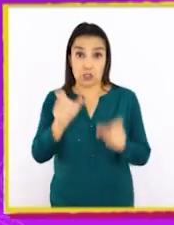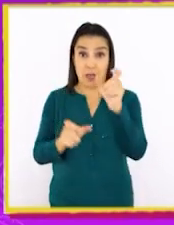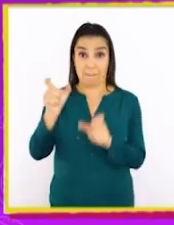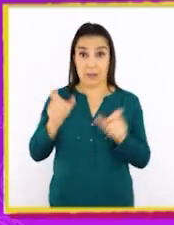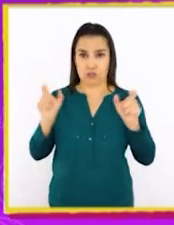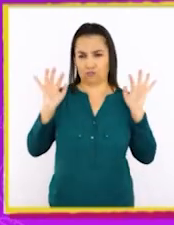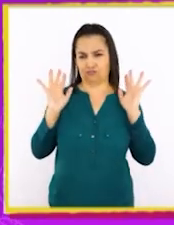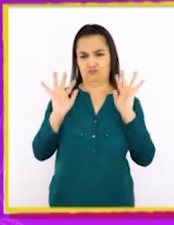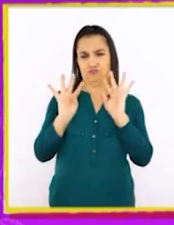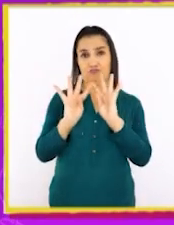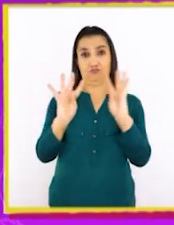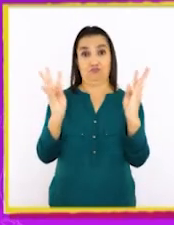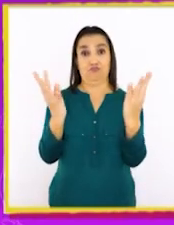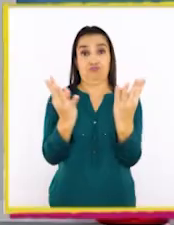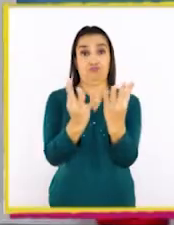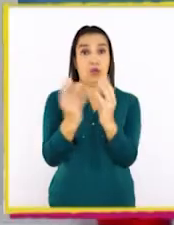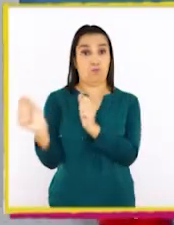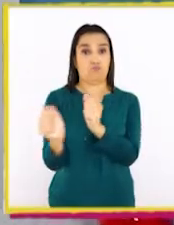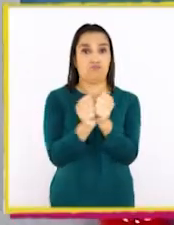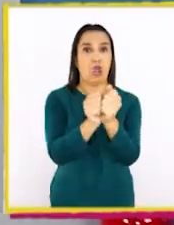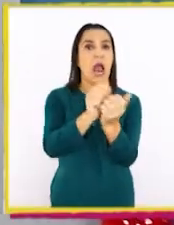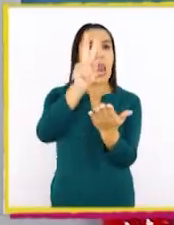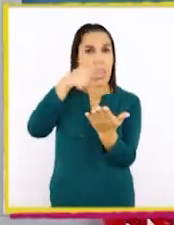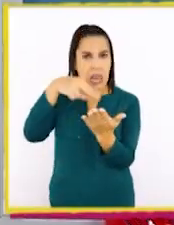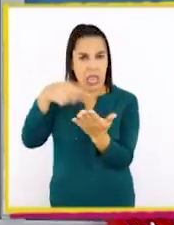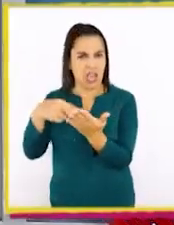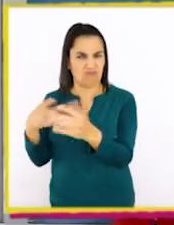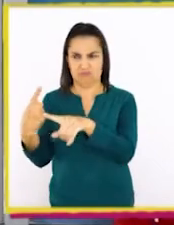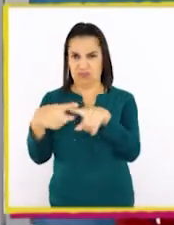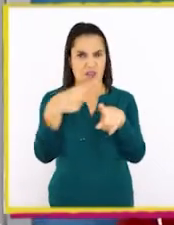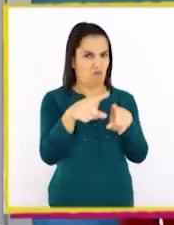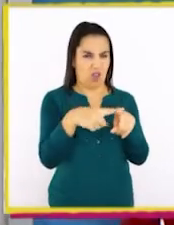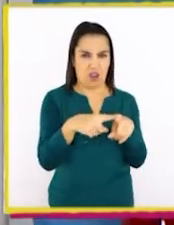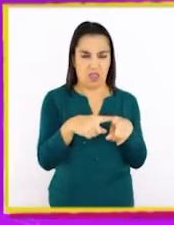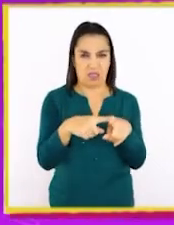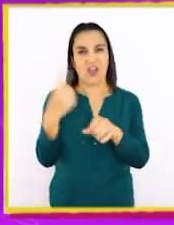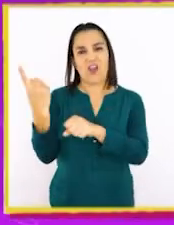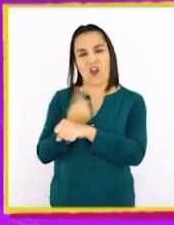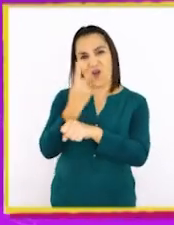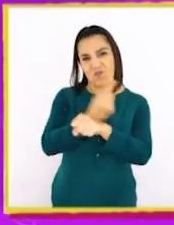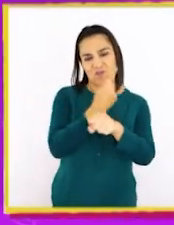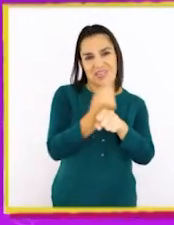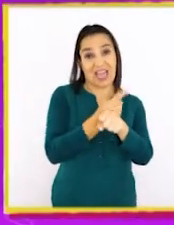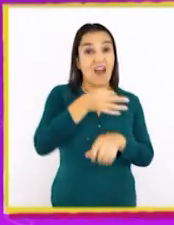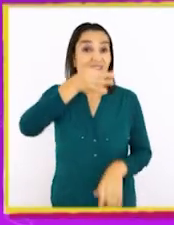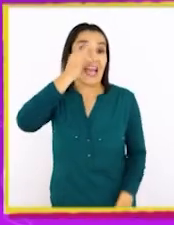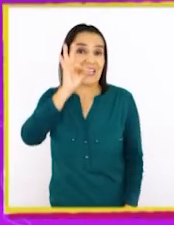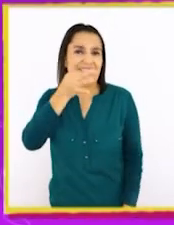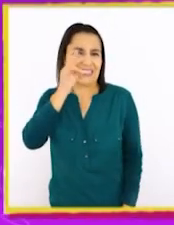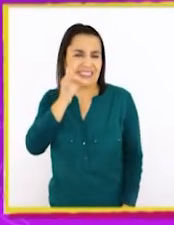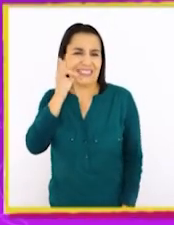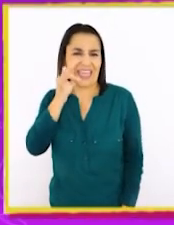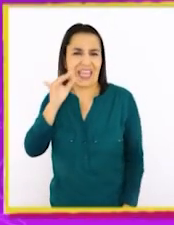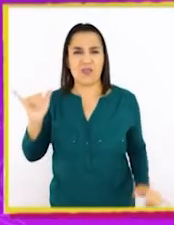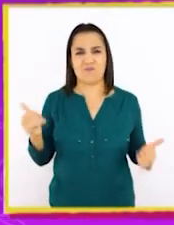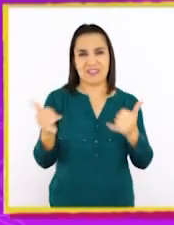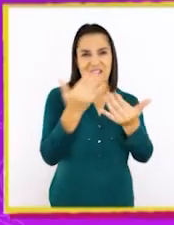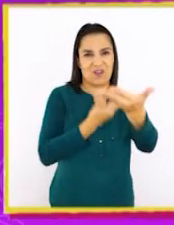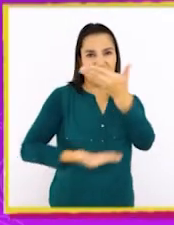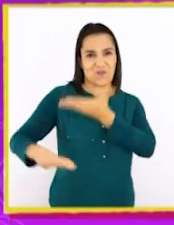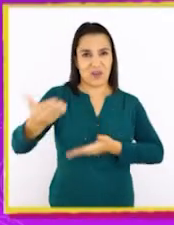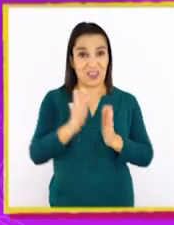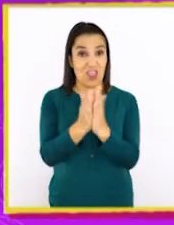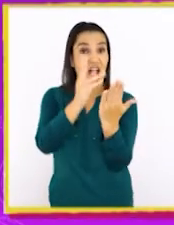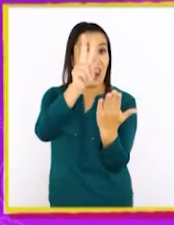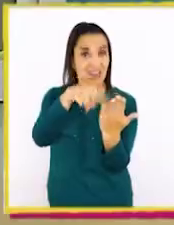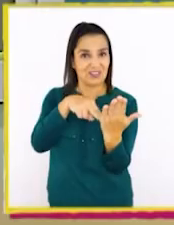gente se juntaba a leer? Leían todo tipo de cosas. Conversaban, tomaban té y lo pasaban bien compartiendo